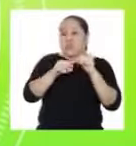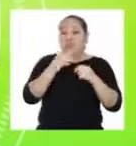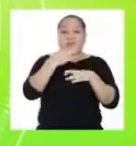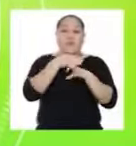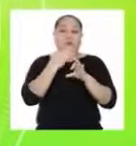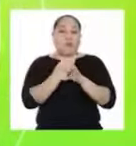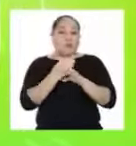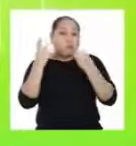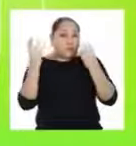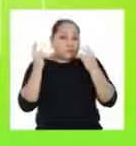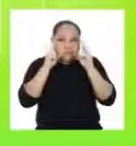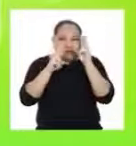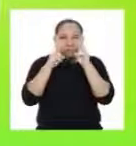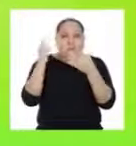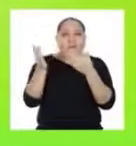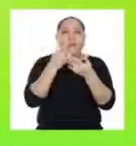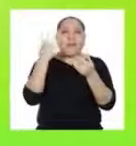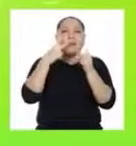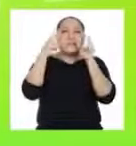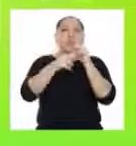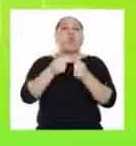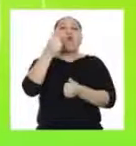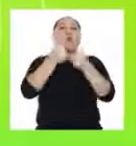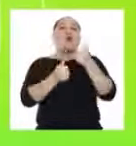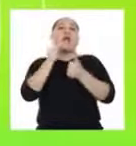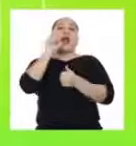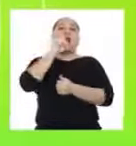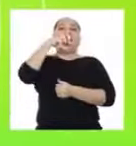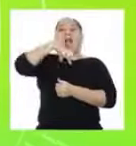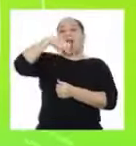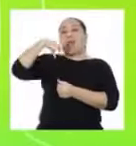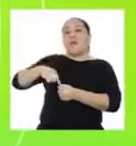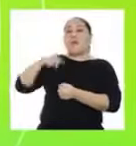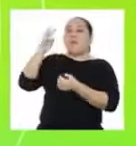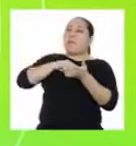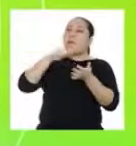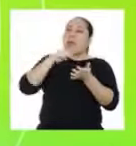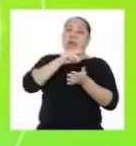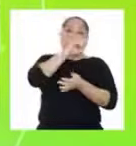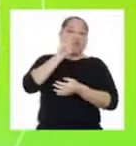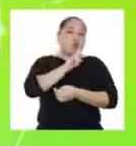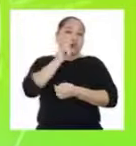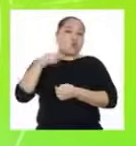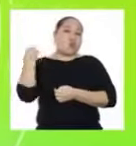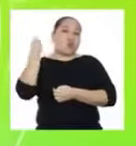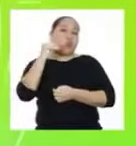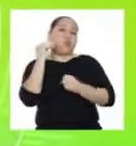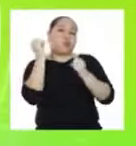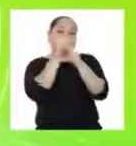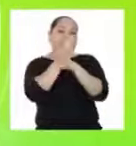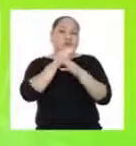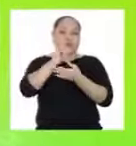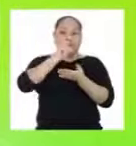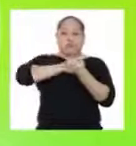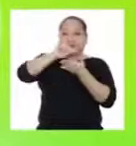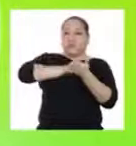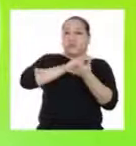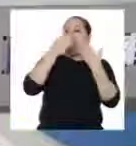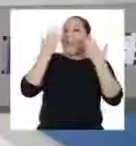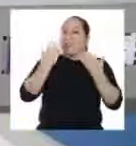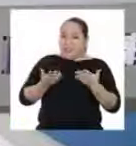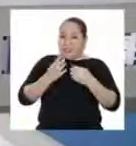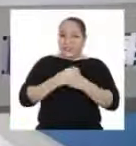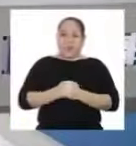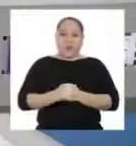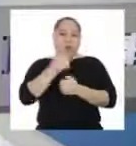identificar de manera más visual cuál es la aplicación más usada por los jóvenes para comunicarse.